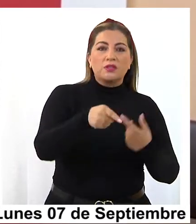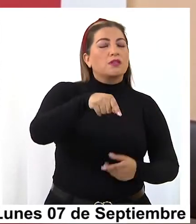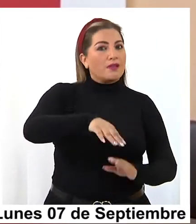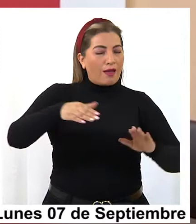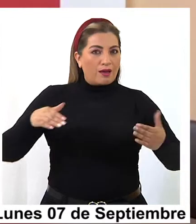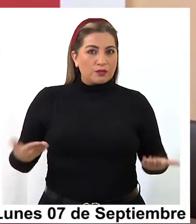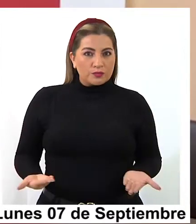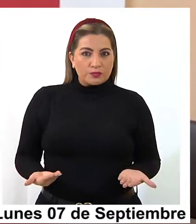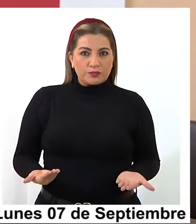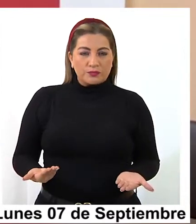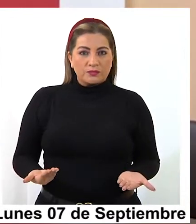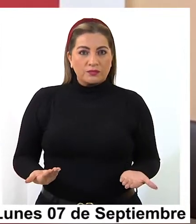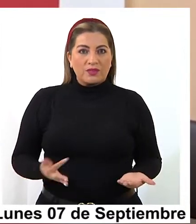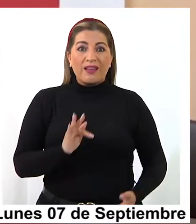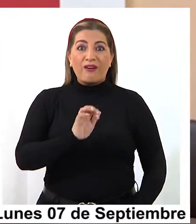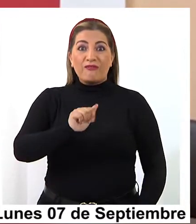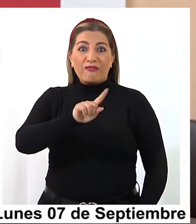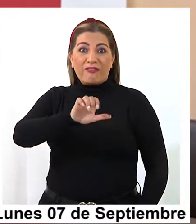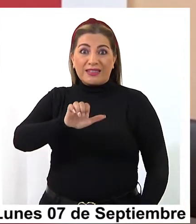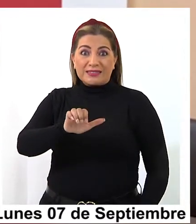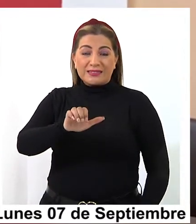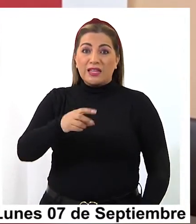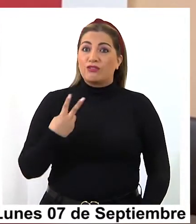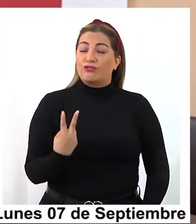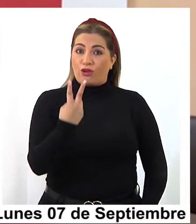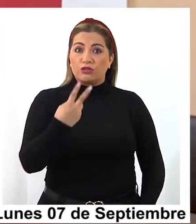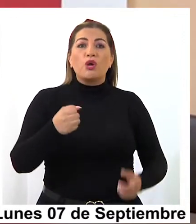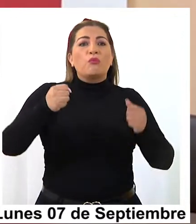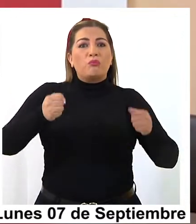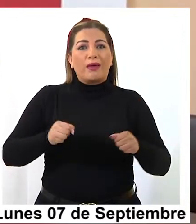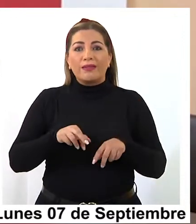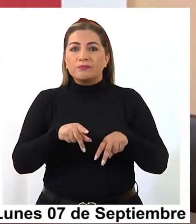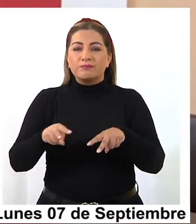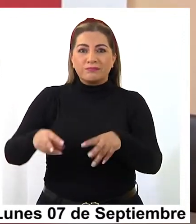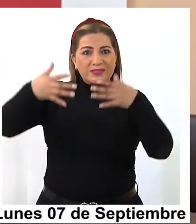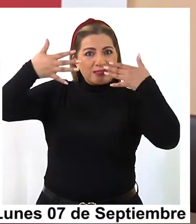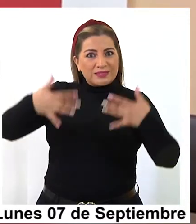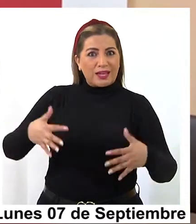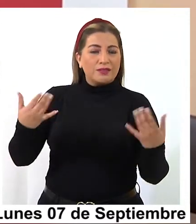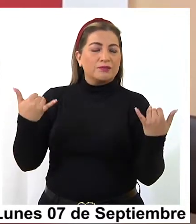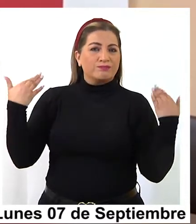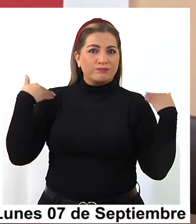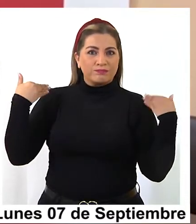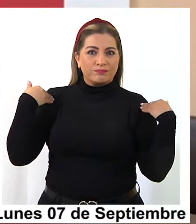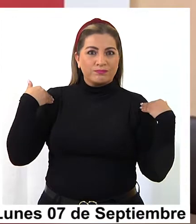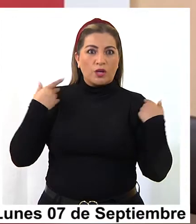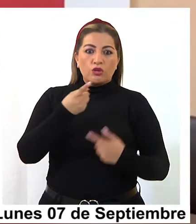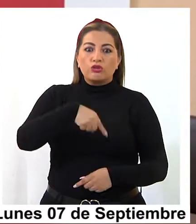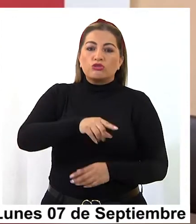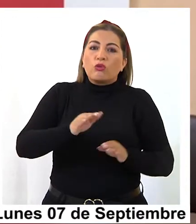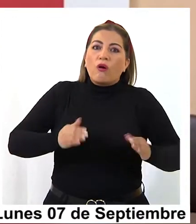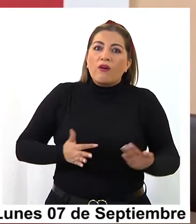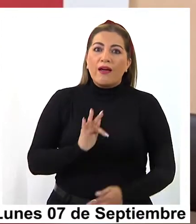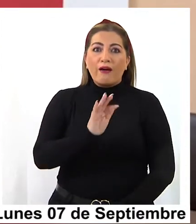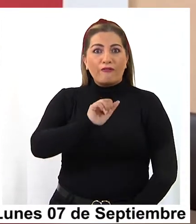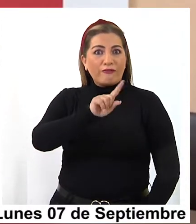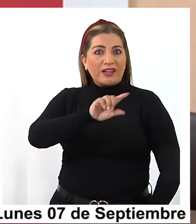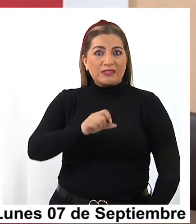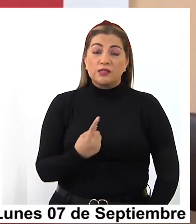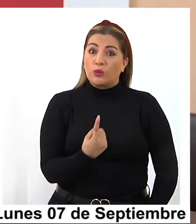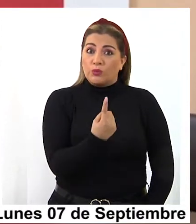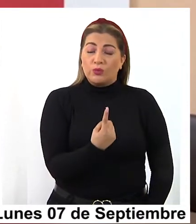instancia de una fase 2 cuando se puede salir a hacer actividad física. Mientras tanto, en fase 1, en lo que nos encontramos nosotros en nuestra comuna,